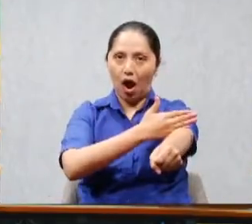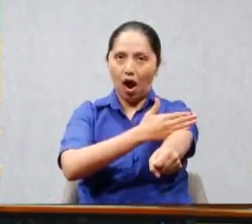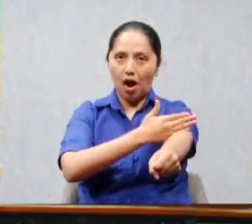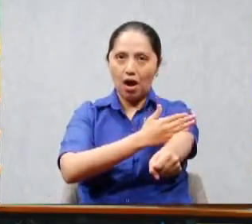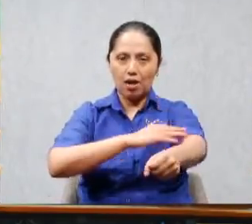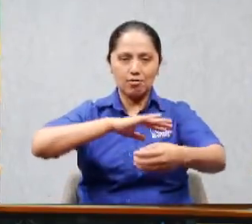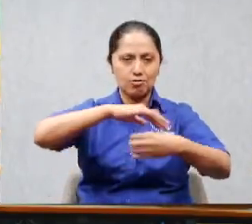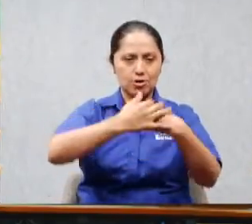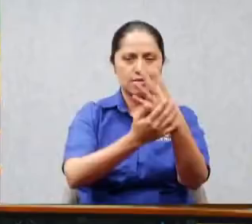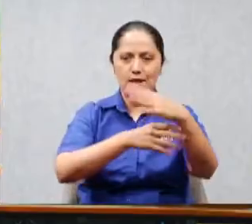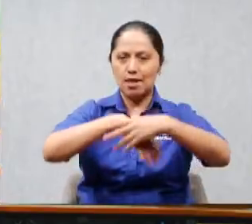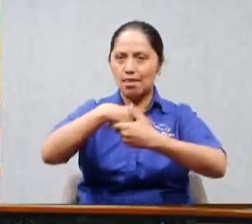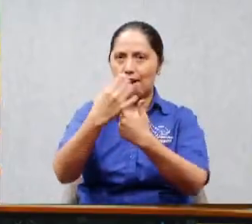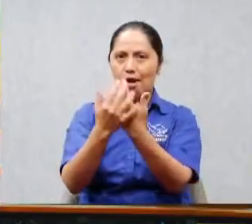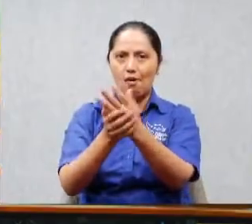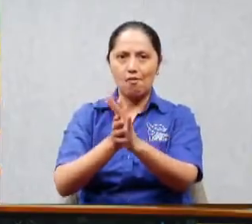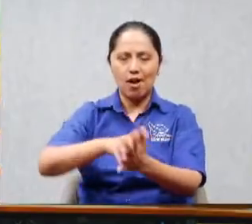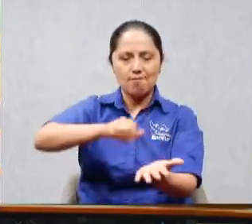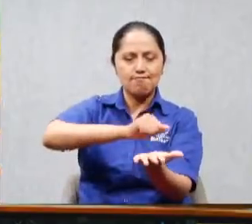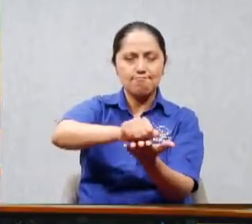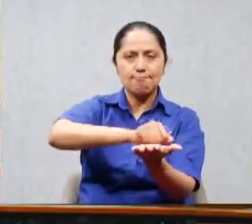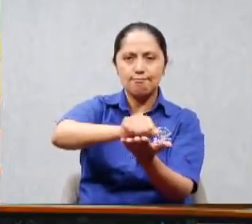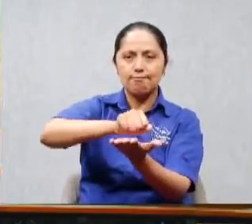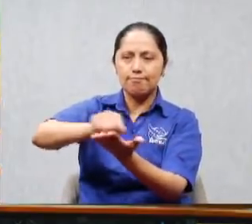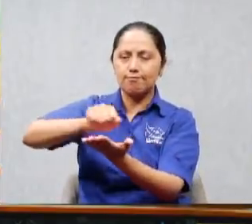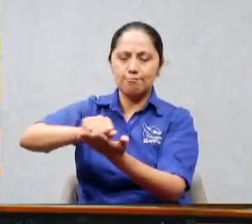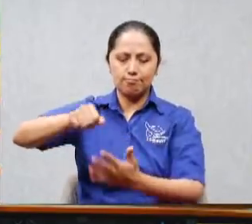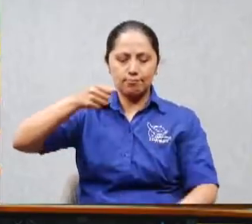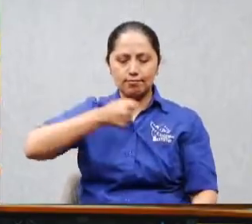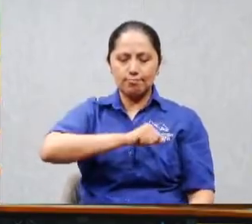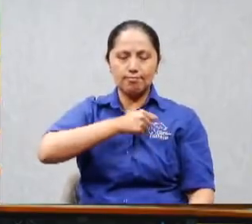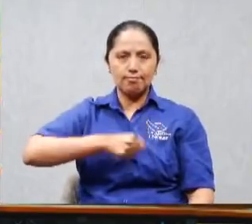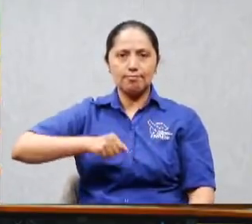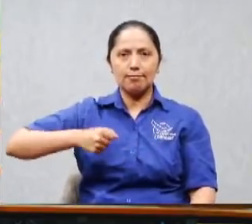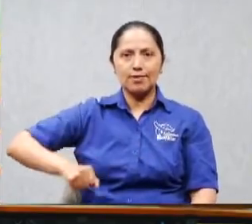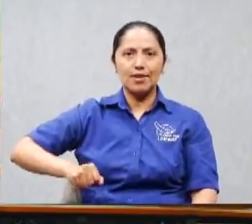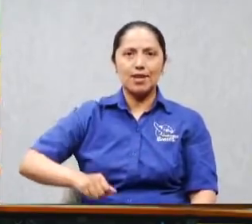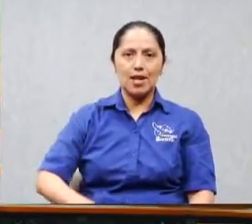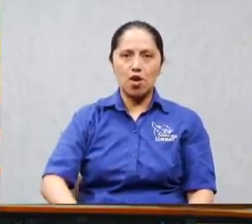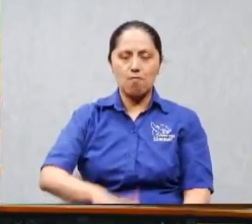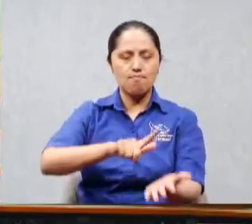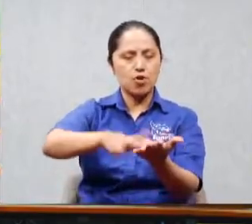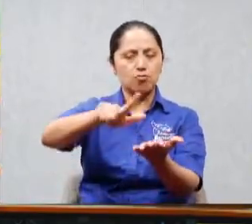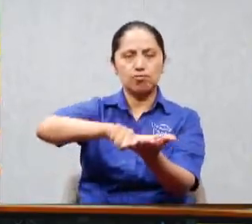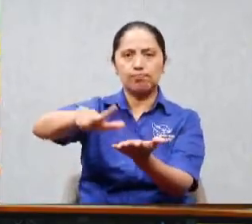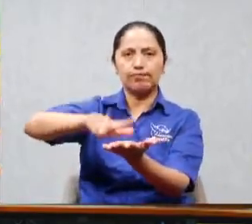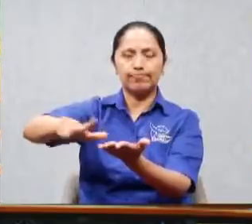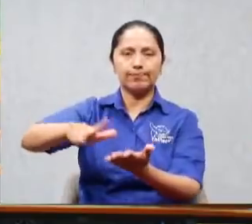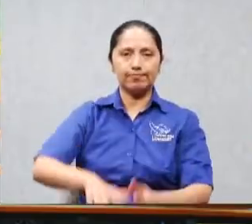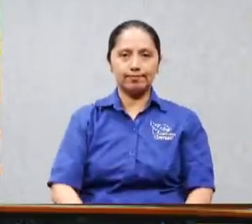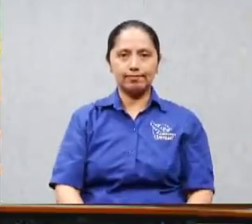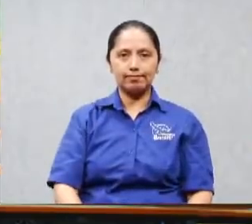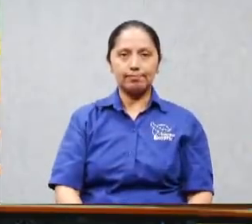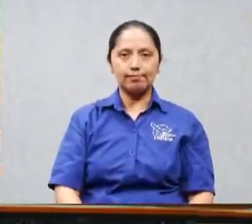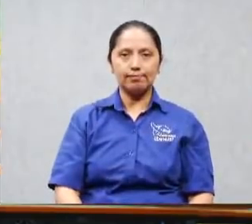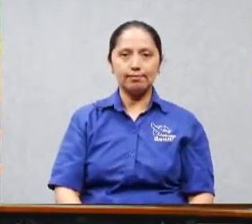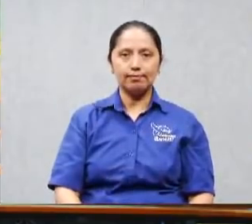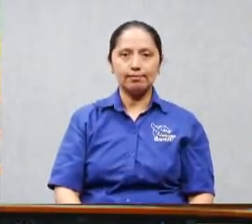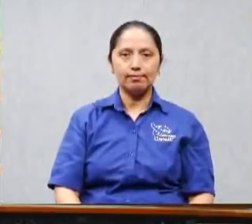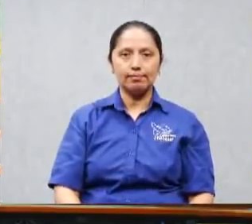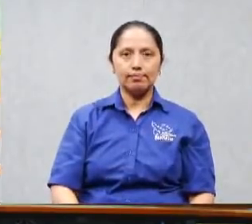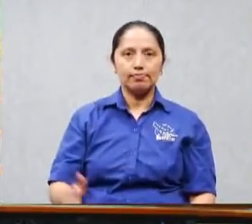enjabonada pasteada hasta con piedra pomen nos limpiaron entonces volvamos otra vez acá